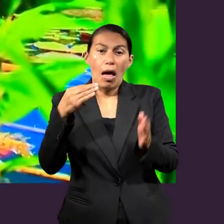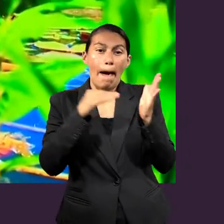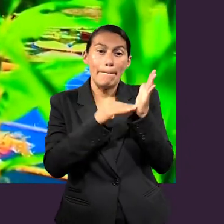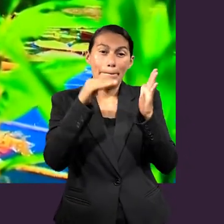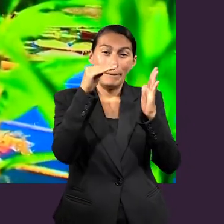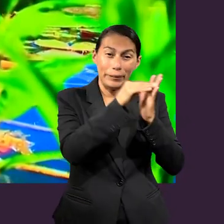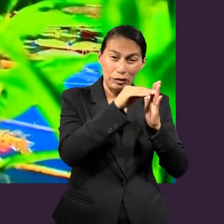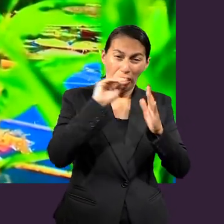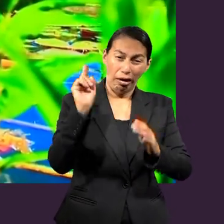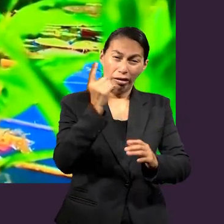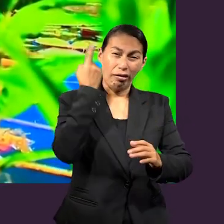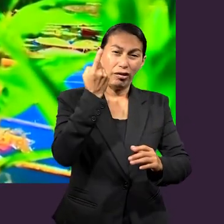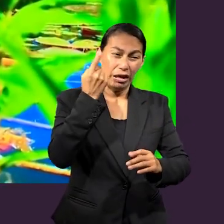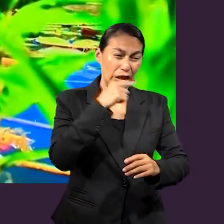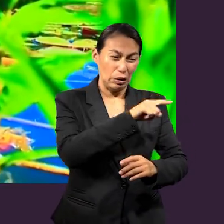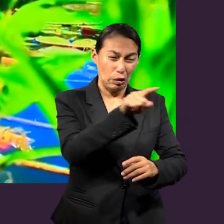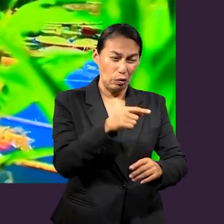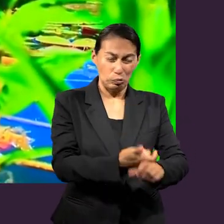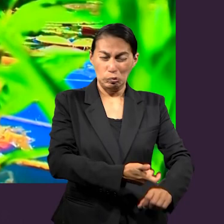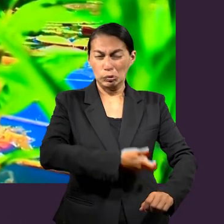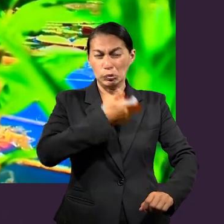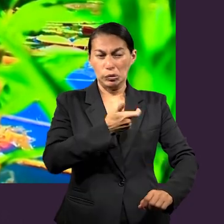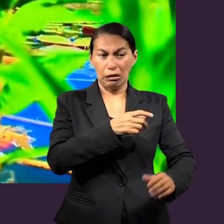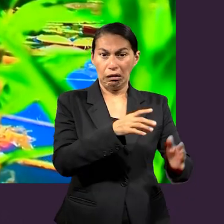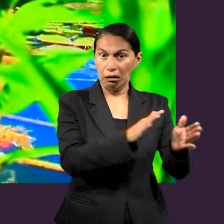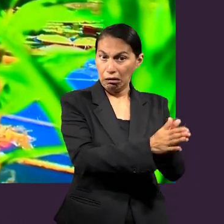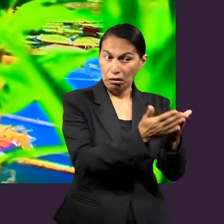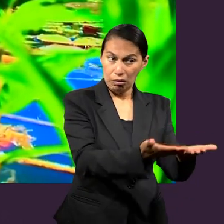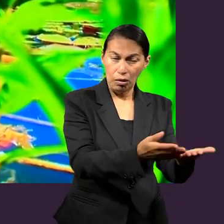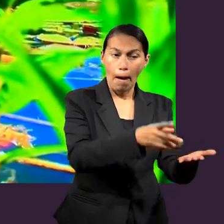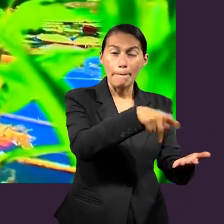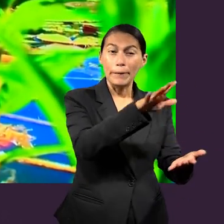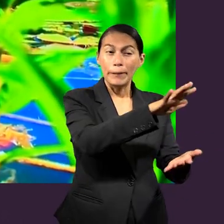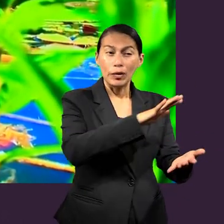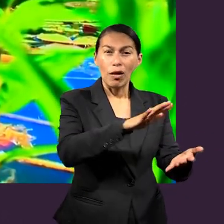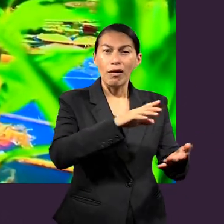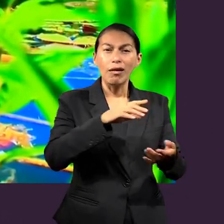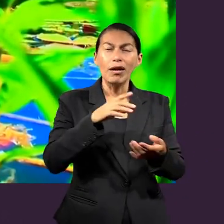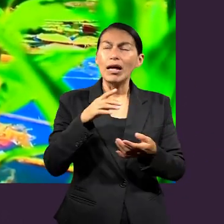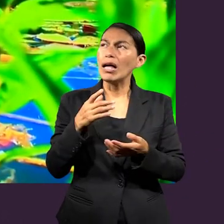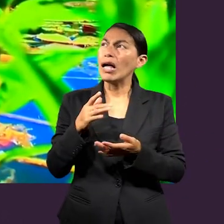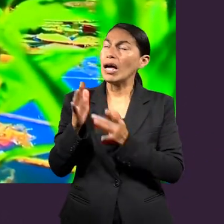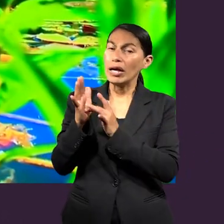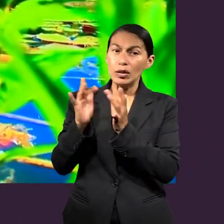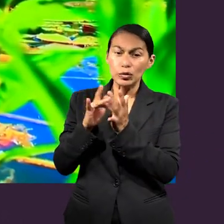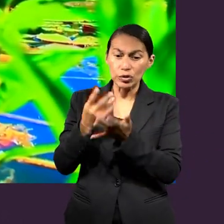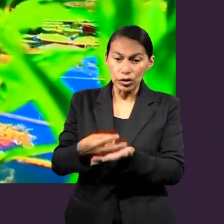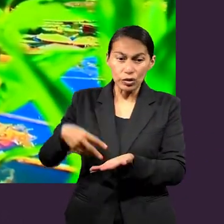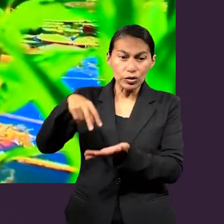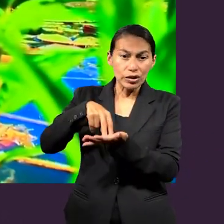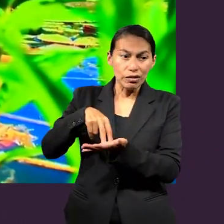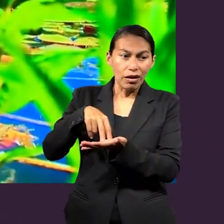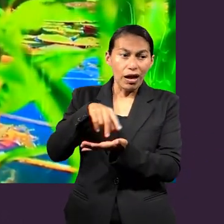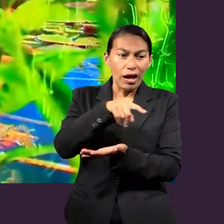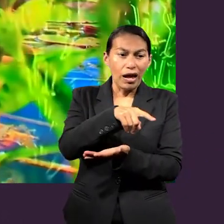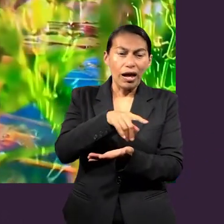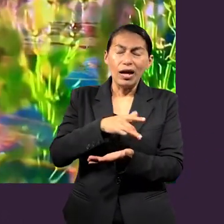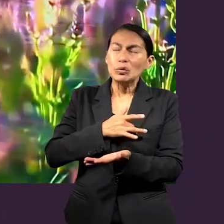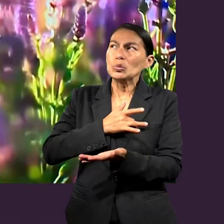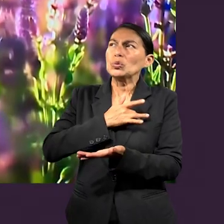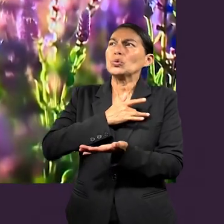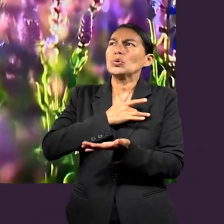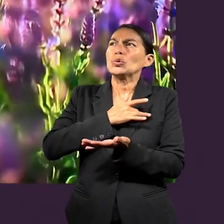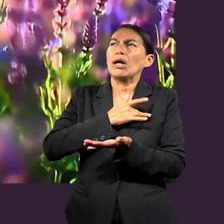de 2 a 4 millones de dólares. El poder transformador por la resurrección de Jesucristo lleva a la gente a